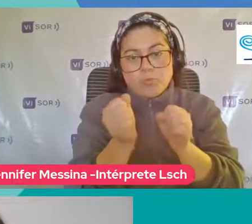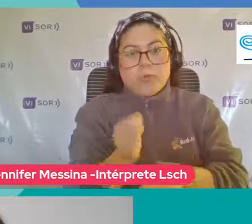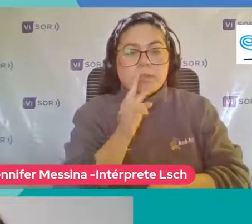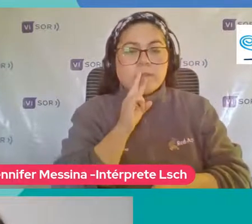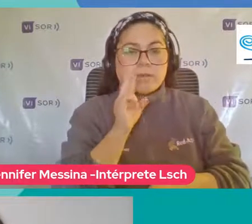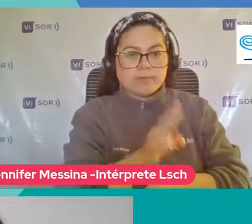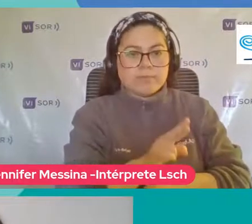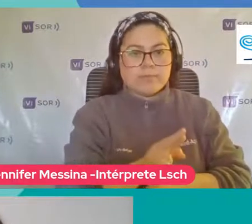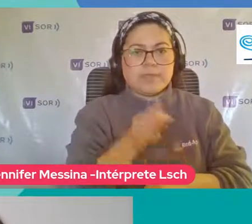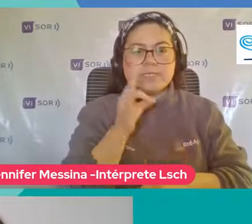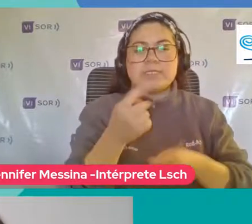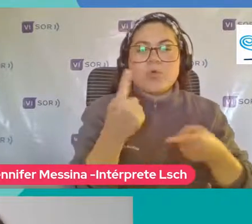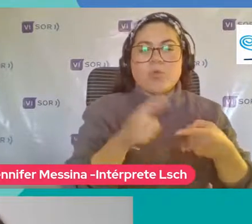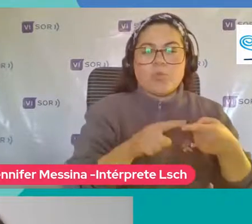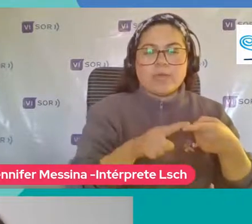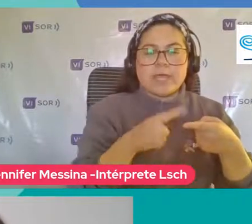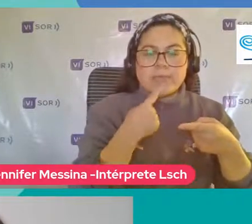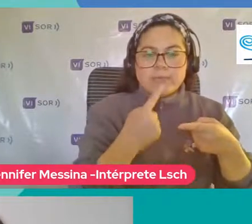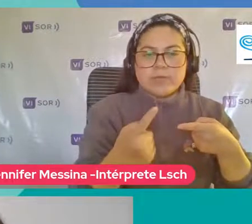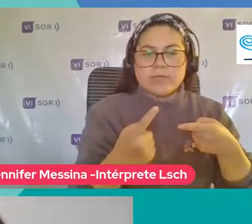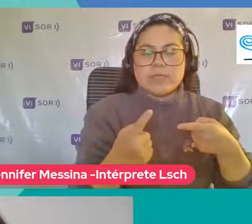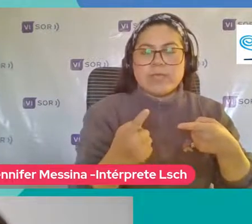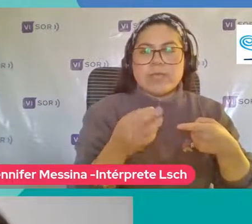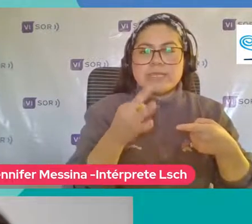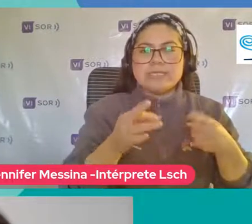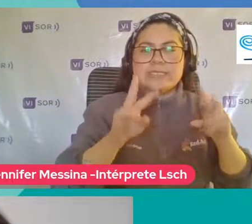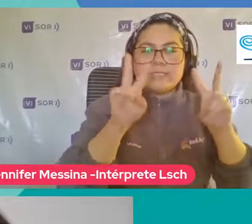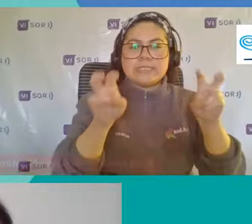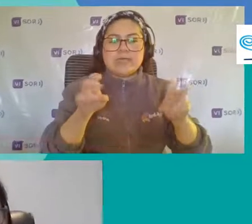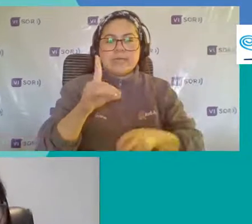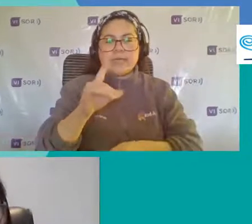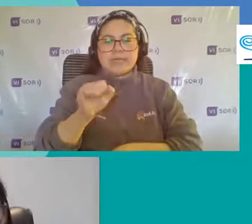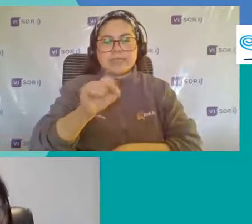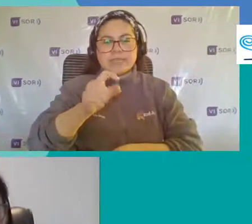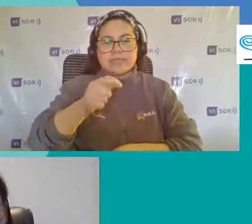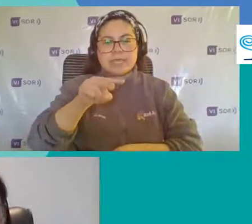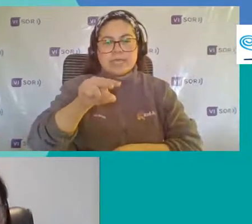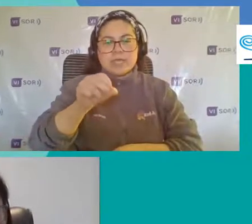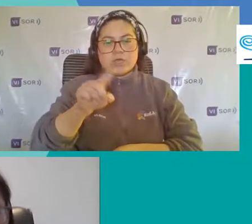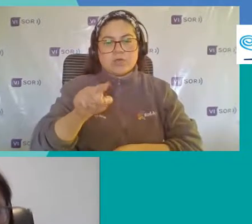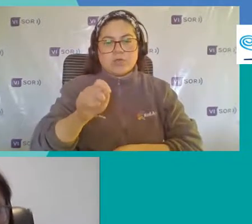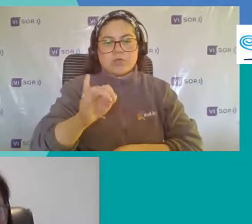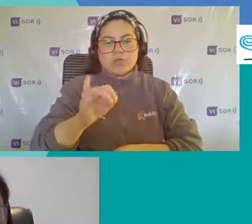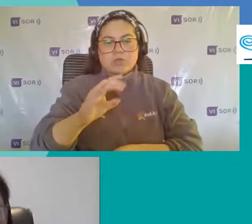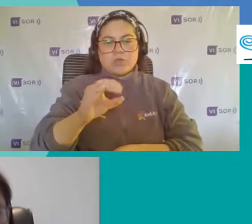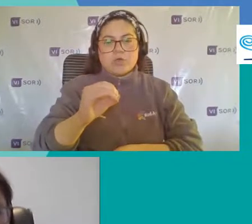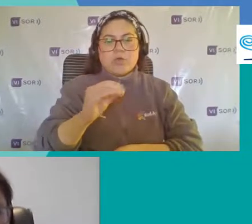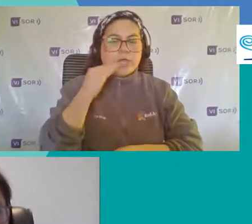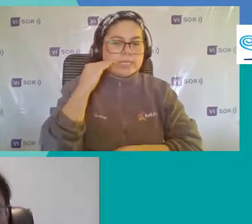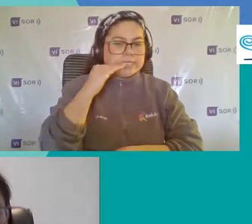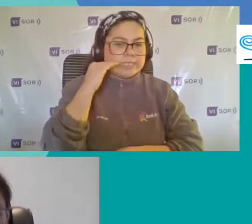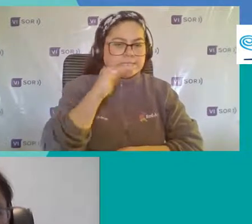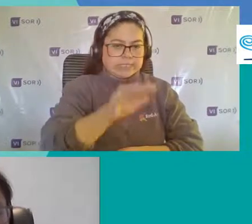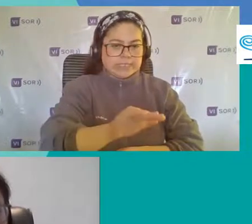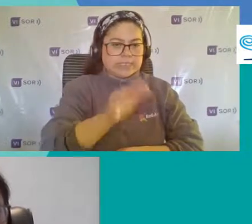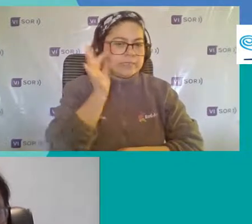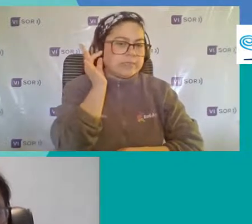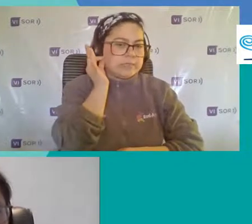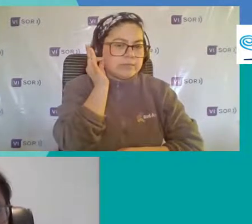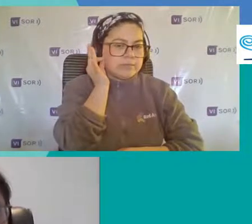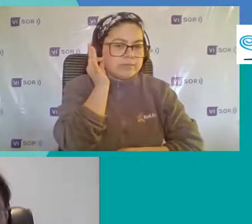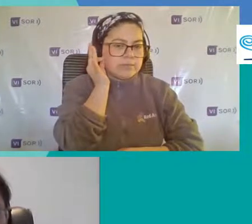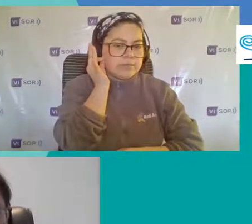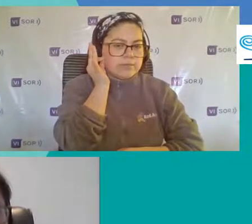uno Hay una que se repite bastante Y tiene que ver Con el diagnóstico En niñas Y nos Lo resumo En esta pequeña pregunta Que